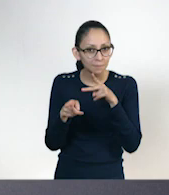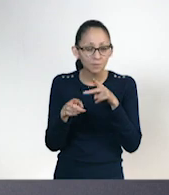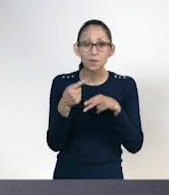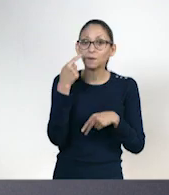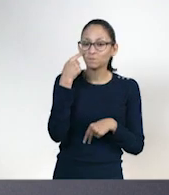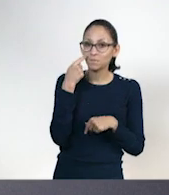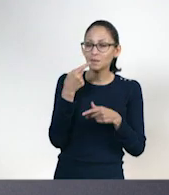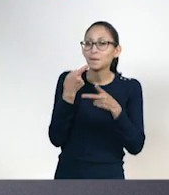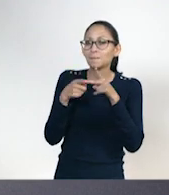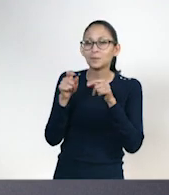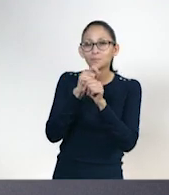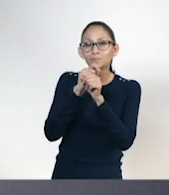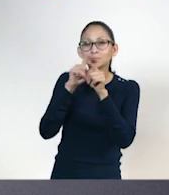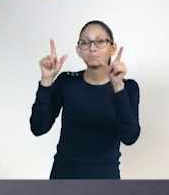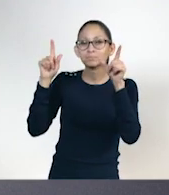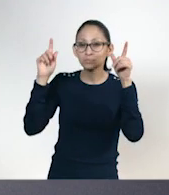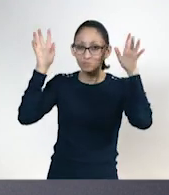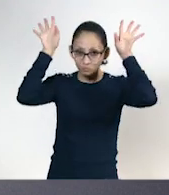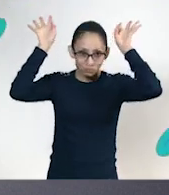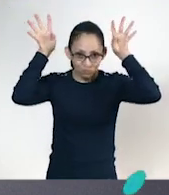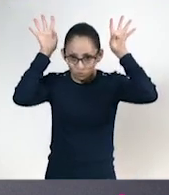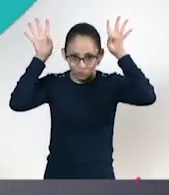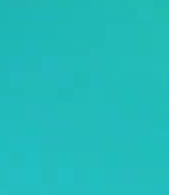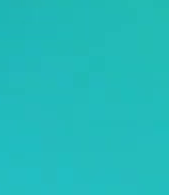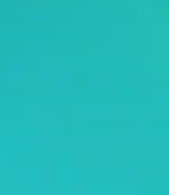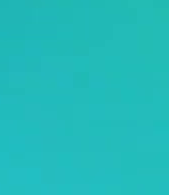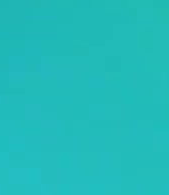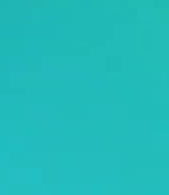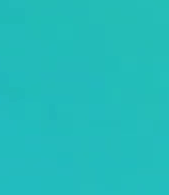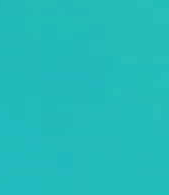Quienes tienen algunos consejos sobre el lavado de manos.